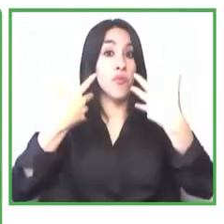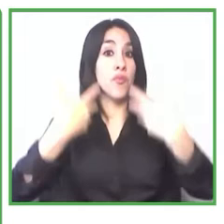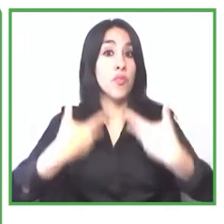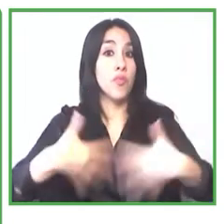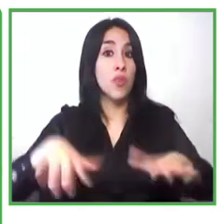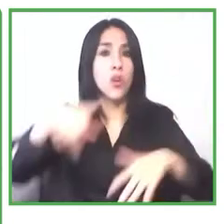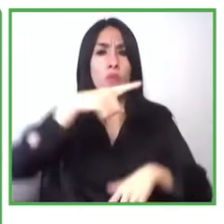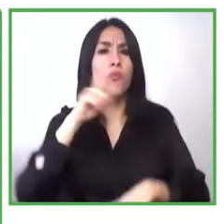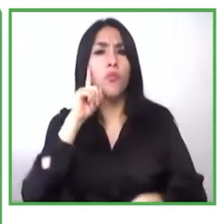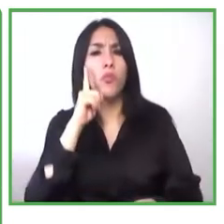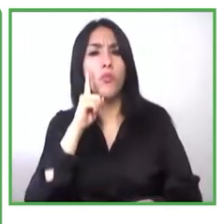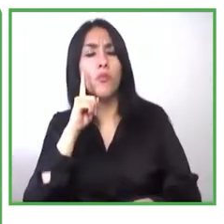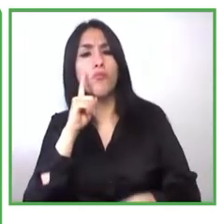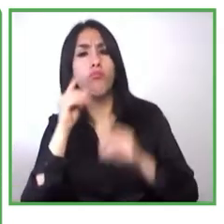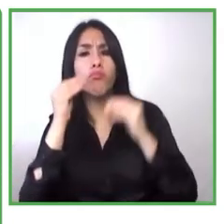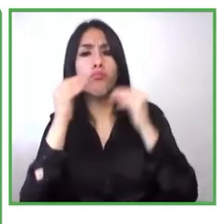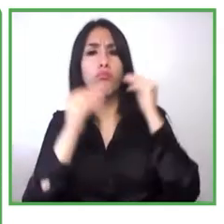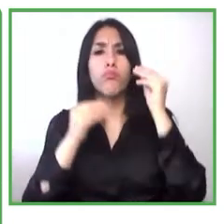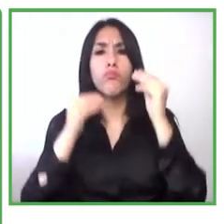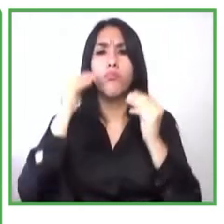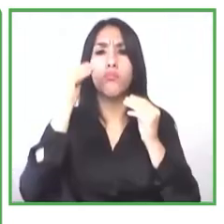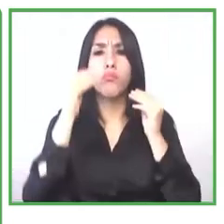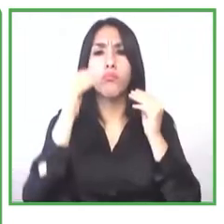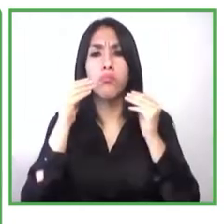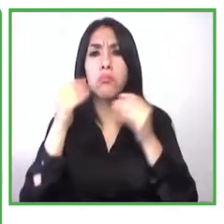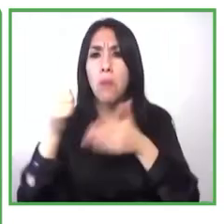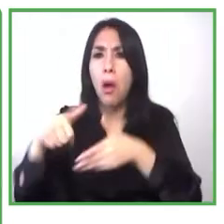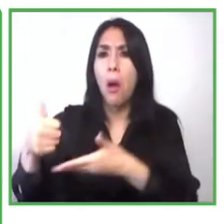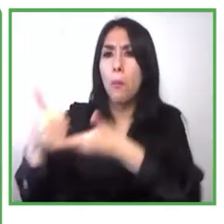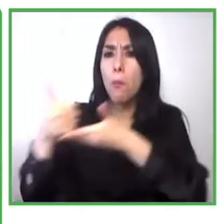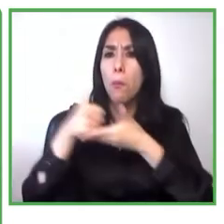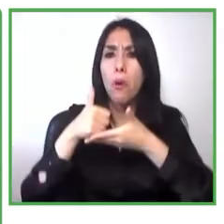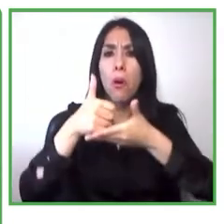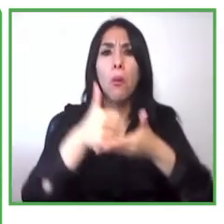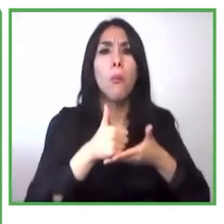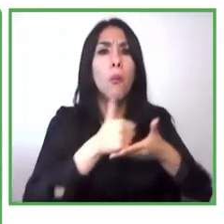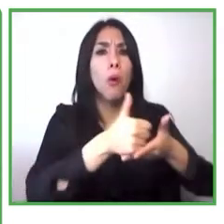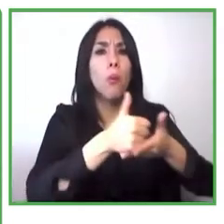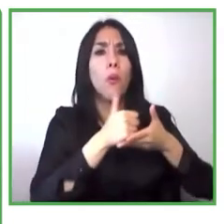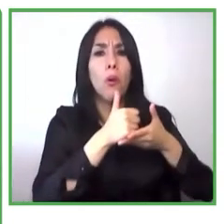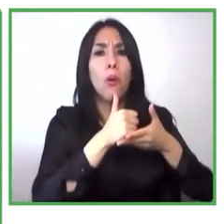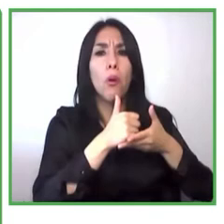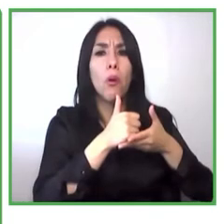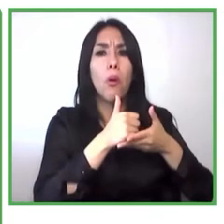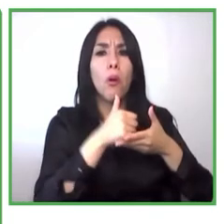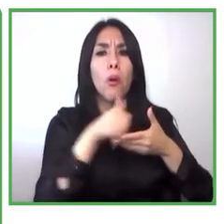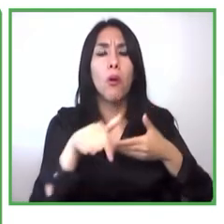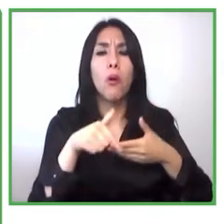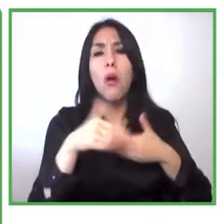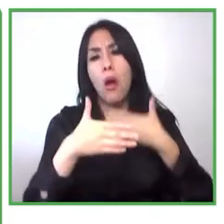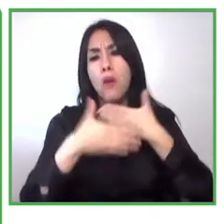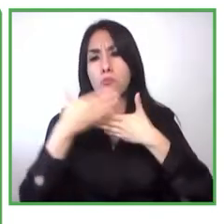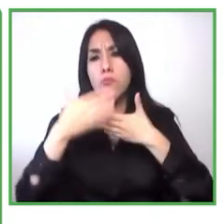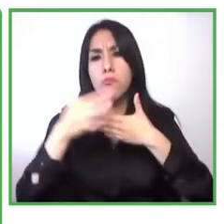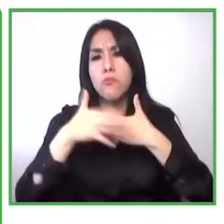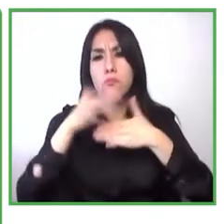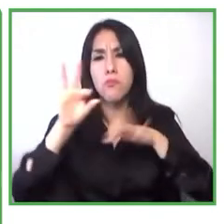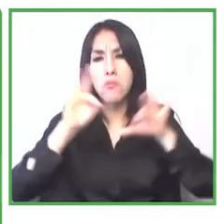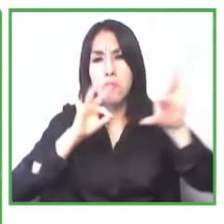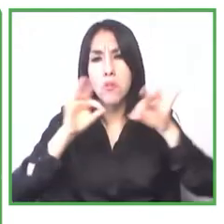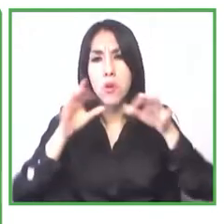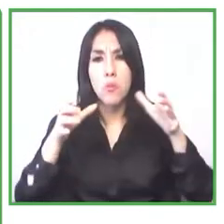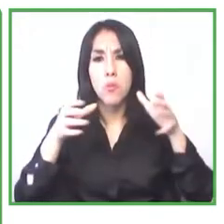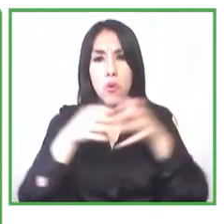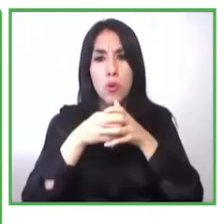fueron organizados utilizando distintos instrumentos de identificación y de caracterización para